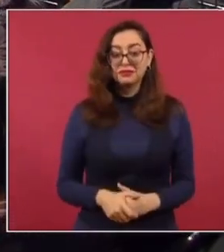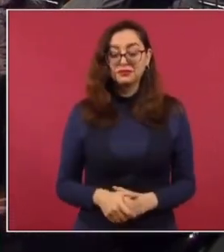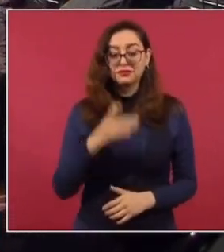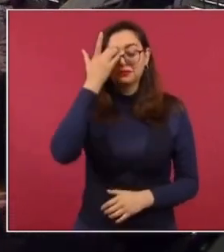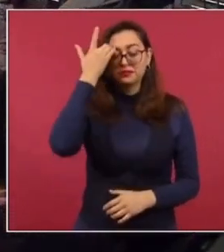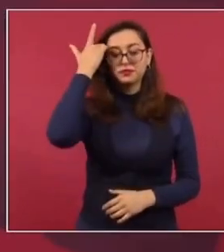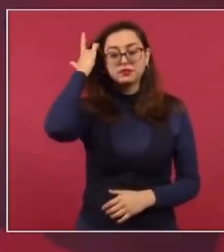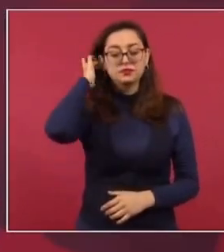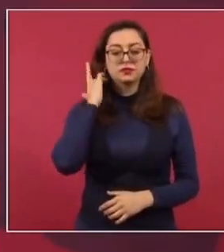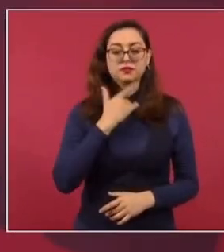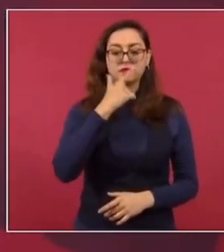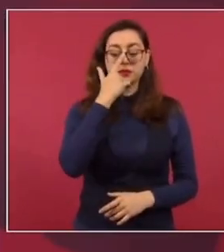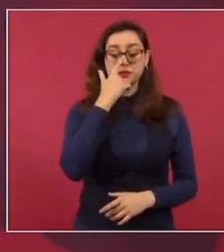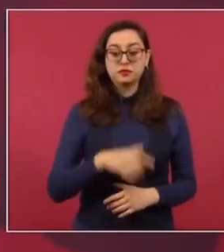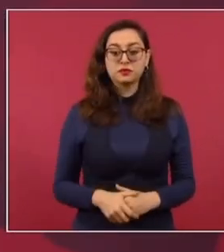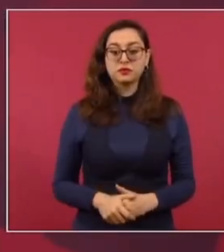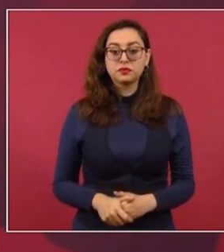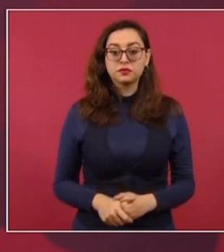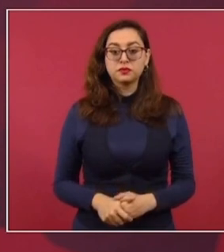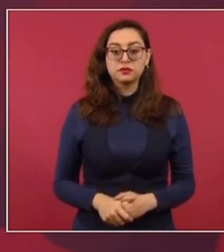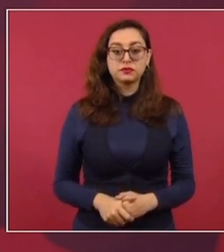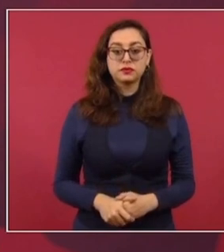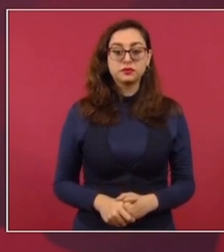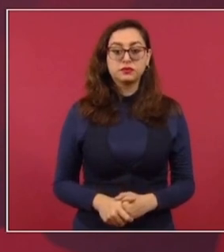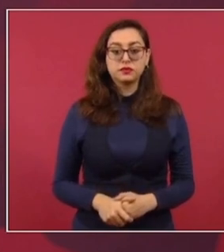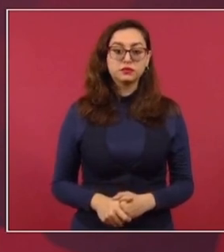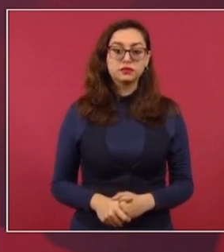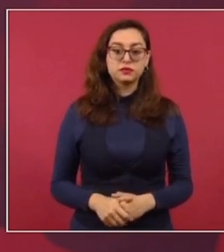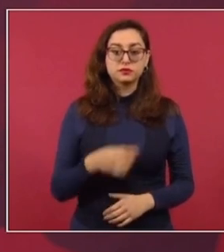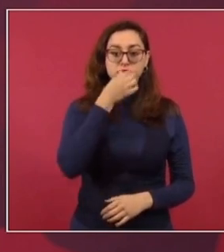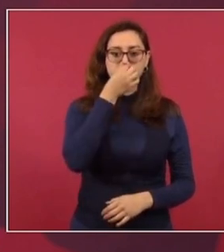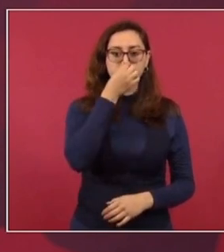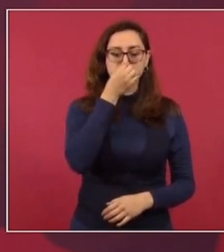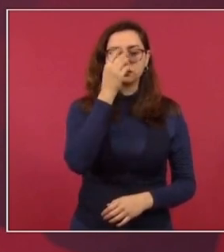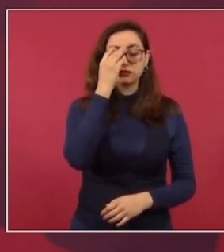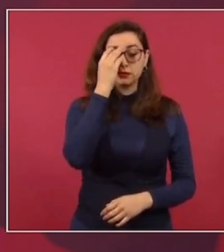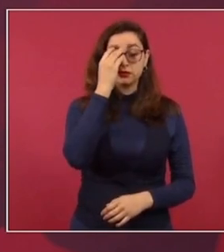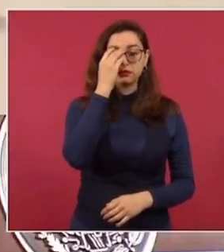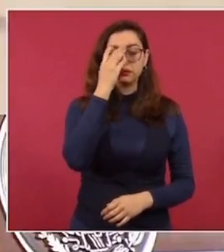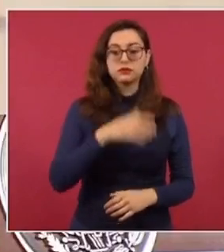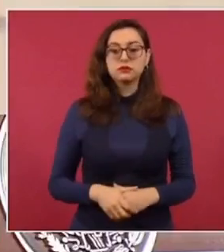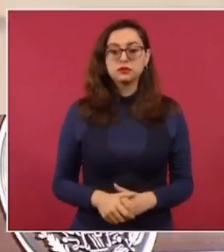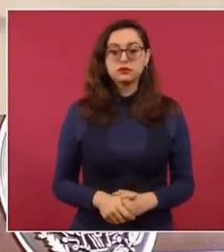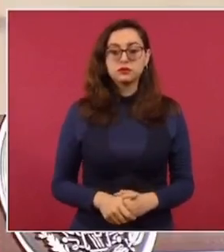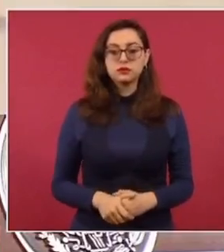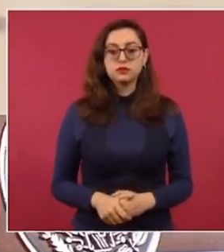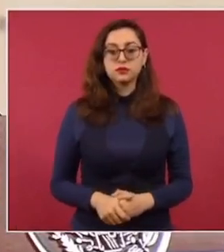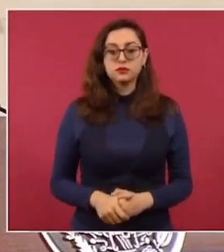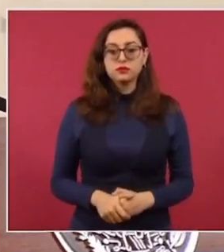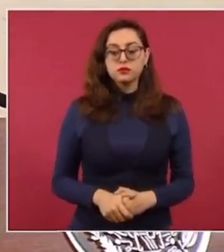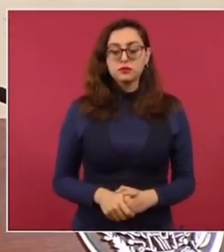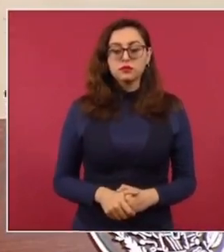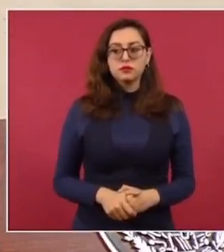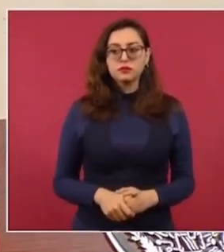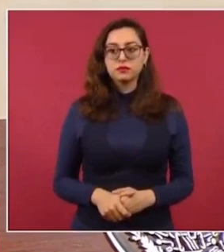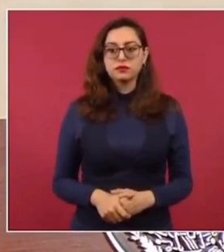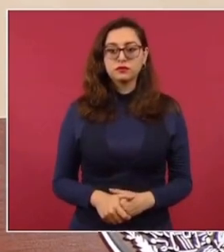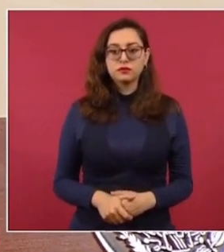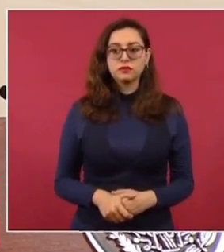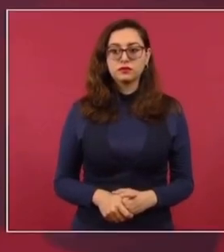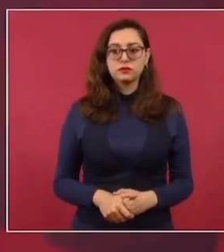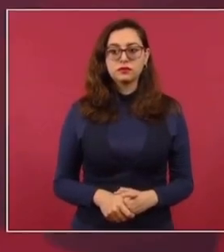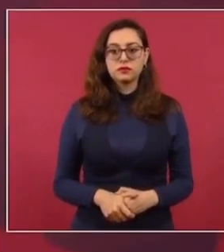Fue muy importante que se diera a conocer que